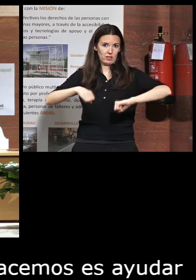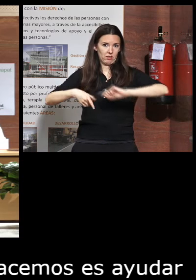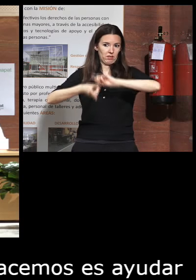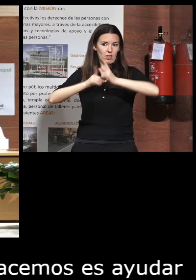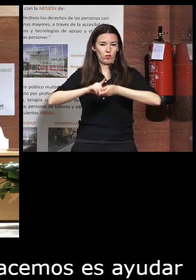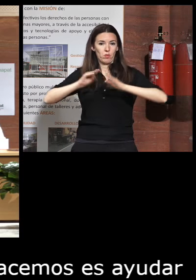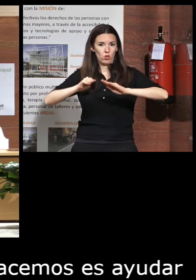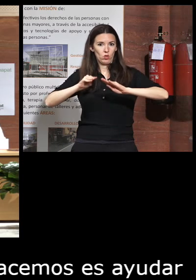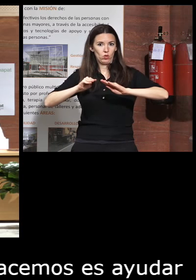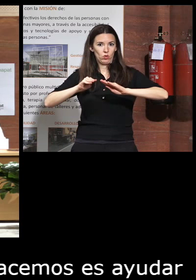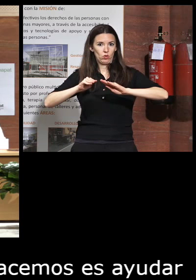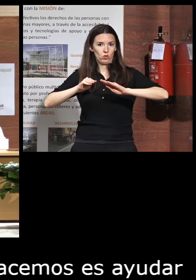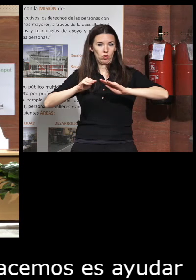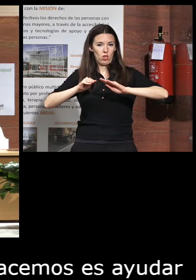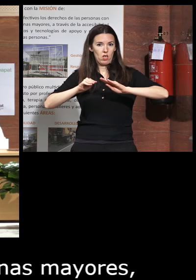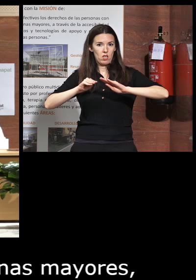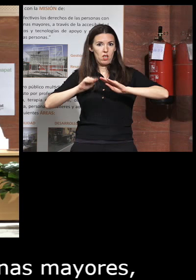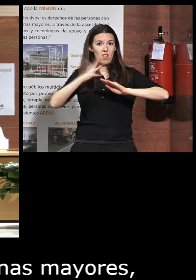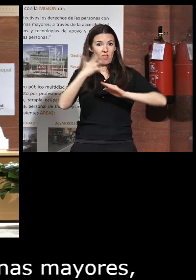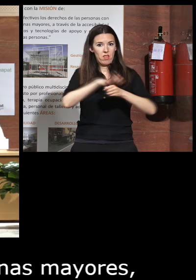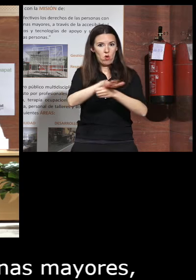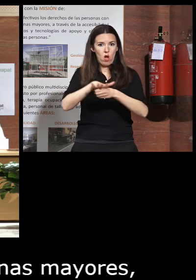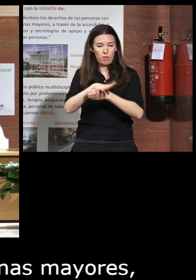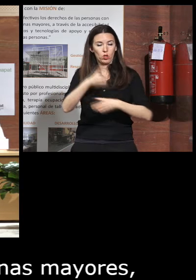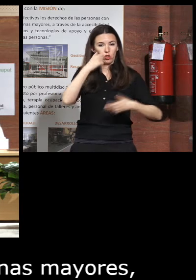abarcando cinco áreas salud